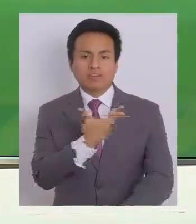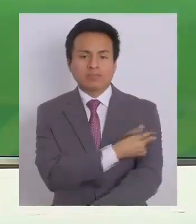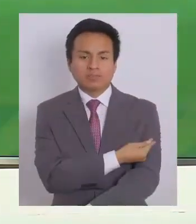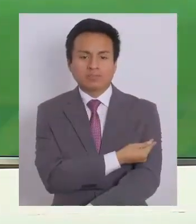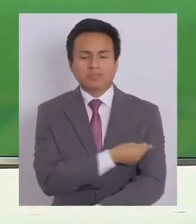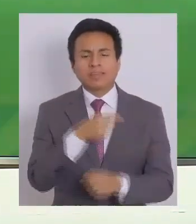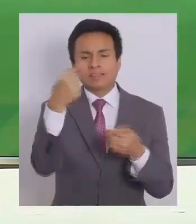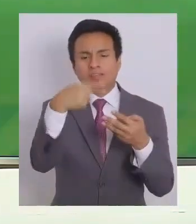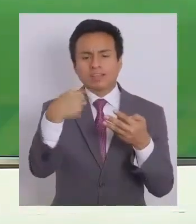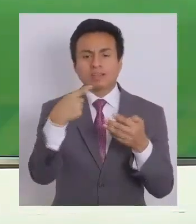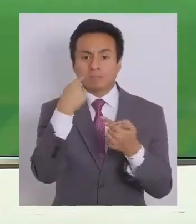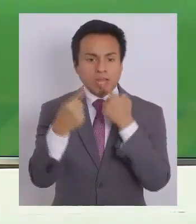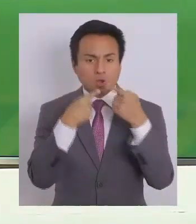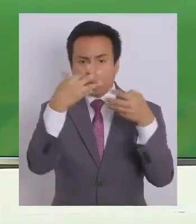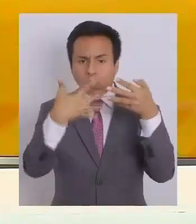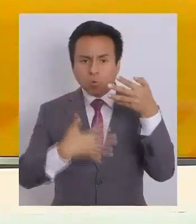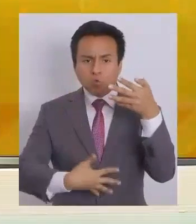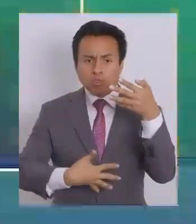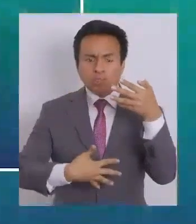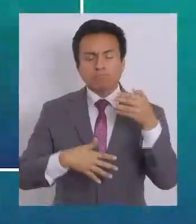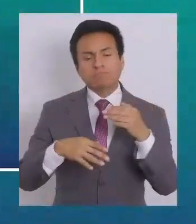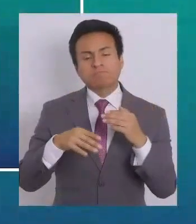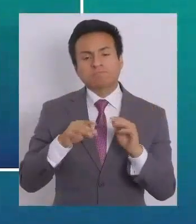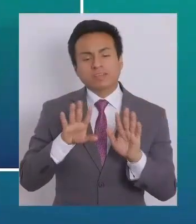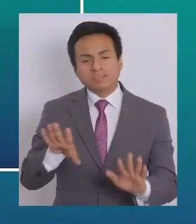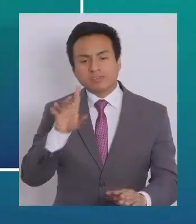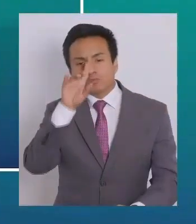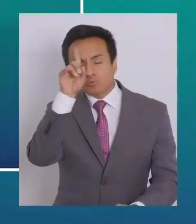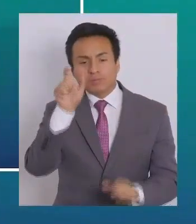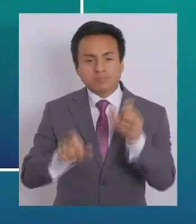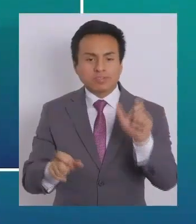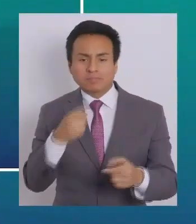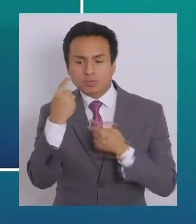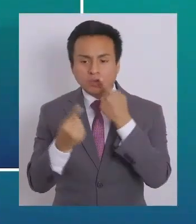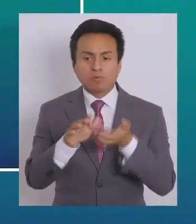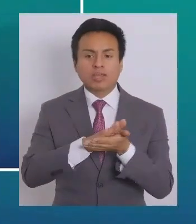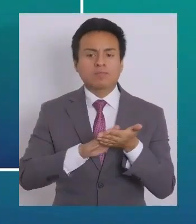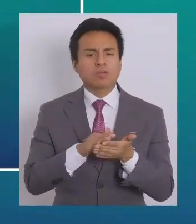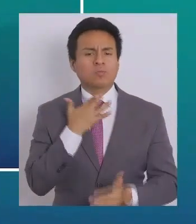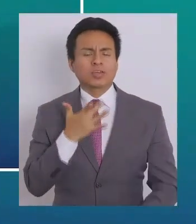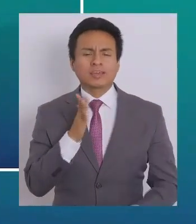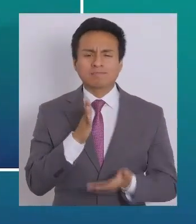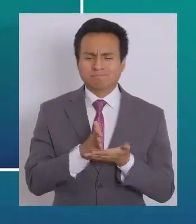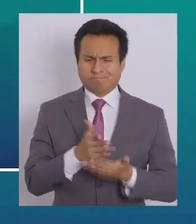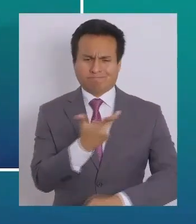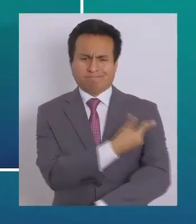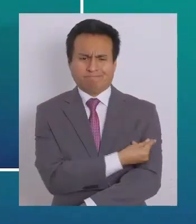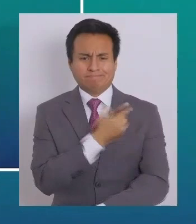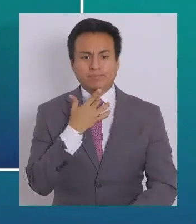Con distintas preguntas que son típicas que aparecen en estos momentos. Por ejemplo, el por qué tenemos que vacunarnos.